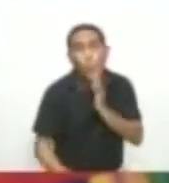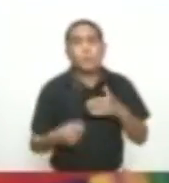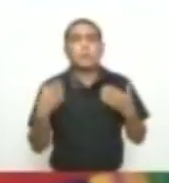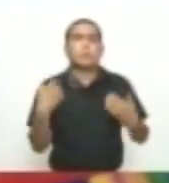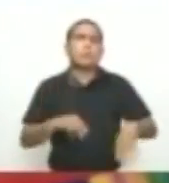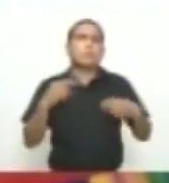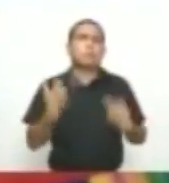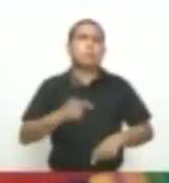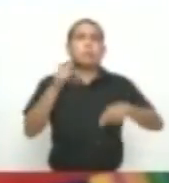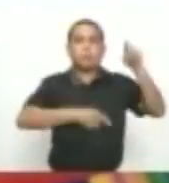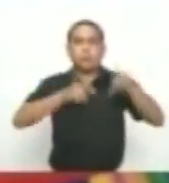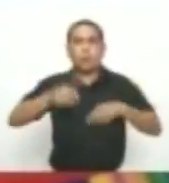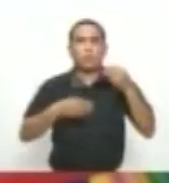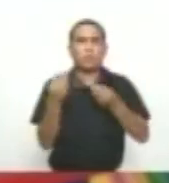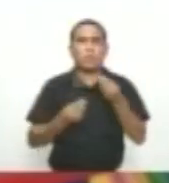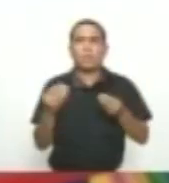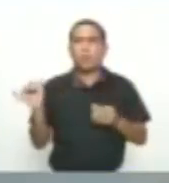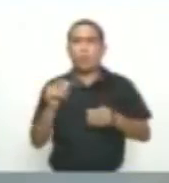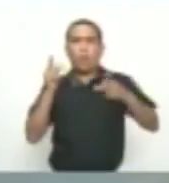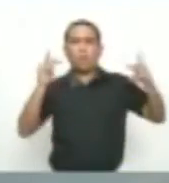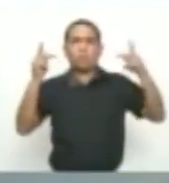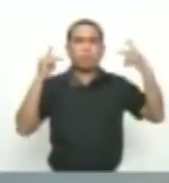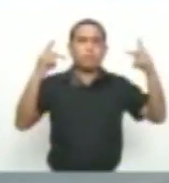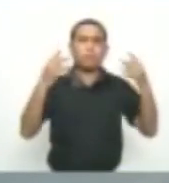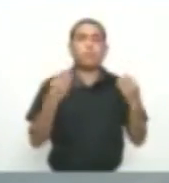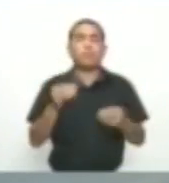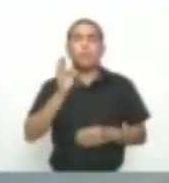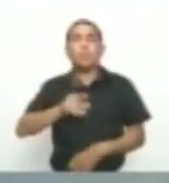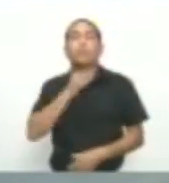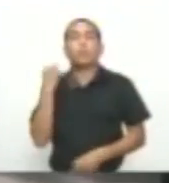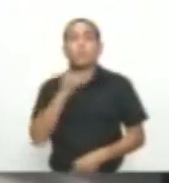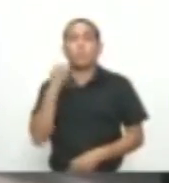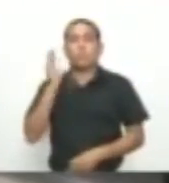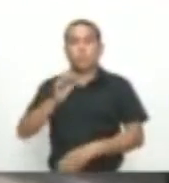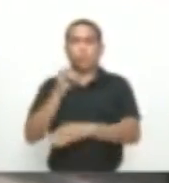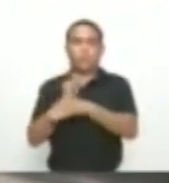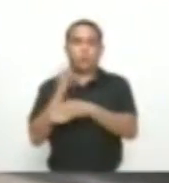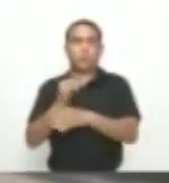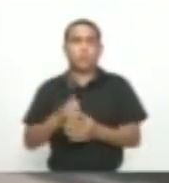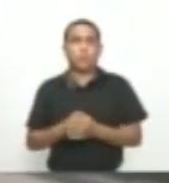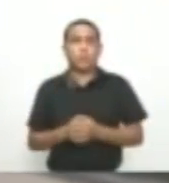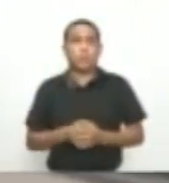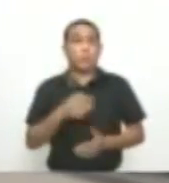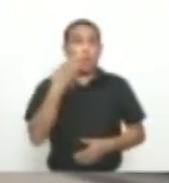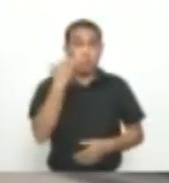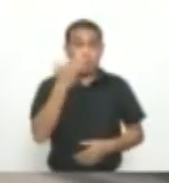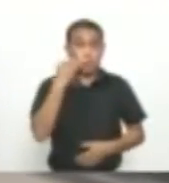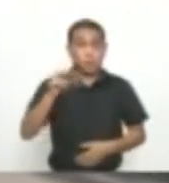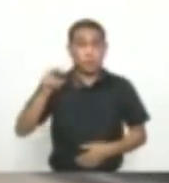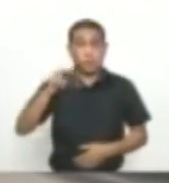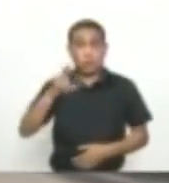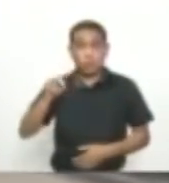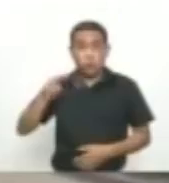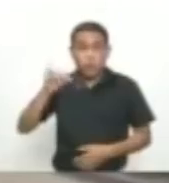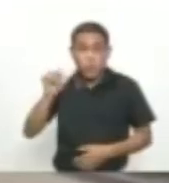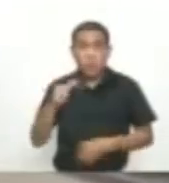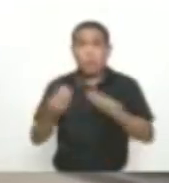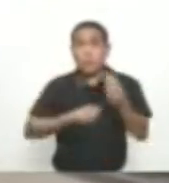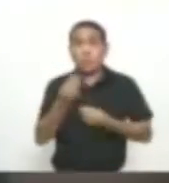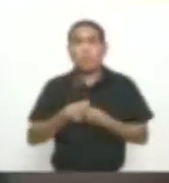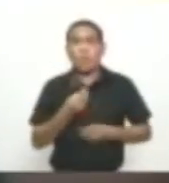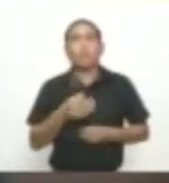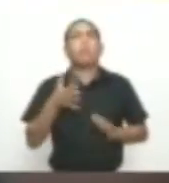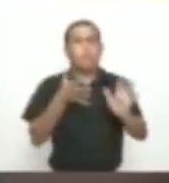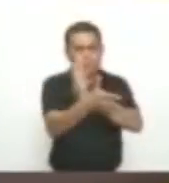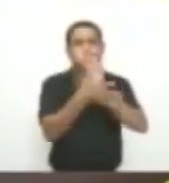la polémica que feligracias realizaron un plantón para apoyar al párroco de la catedral Sonia Bermúdez, la sepulturera más antigua del departamento, entregó su versión